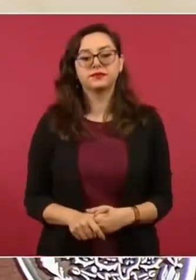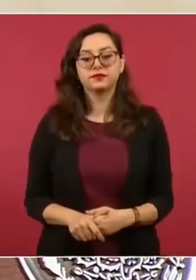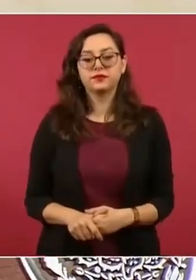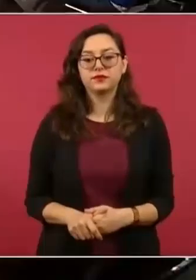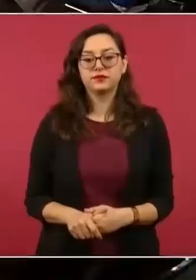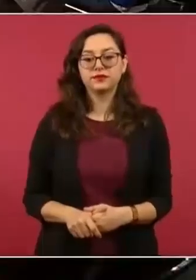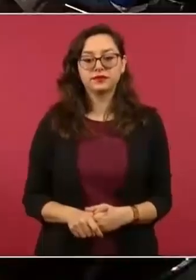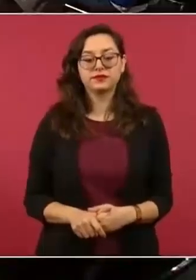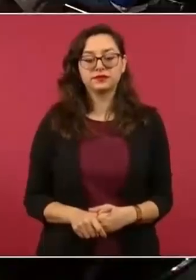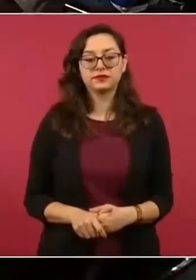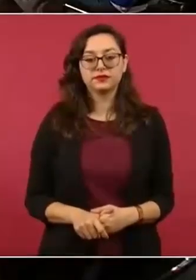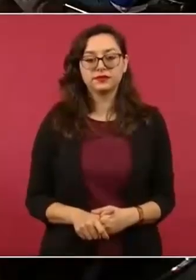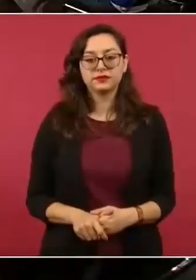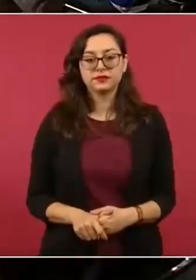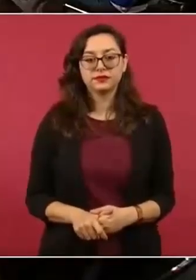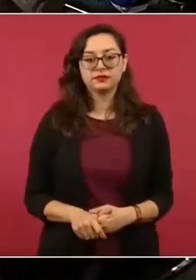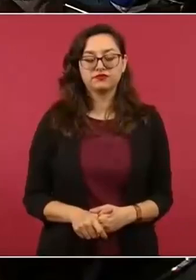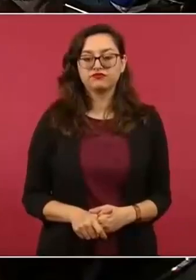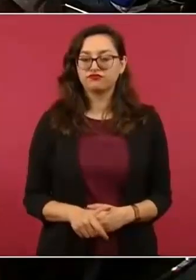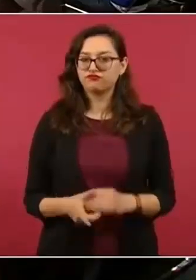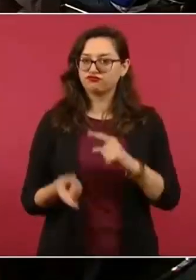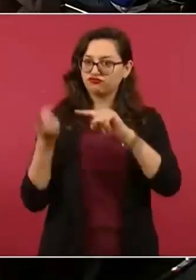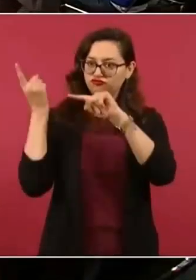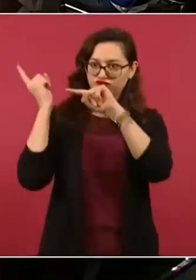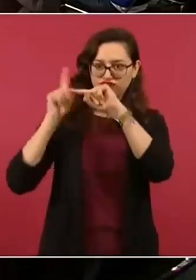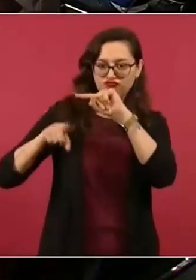y de arriba para abajo